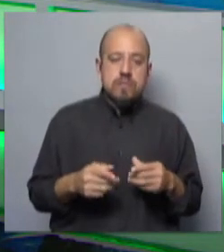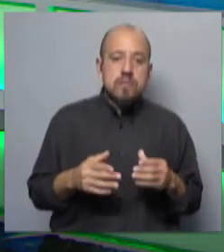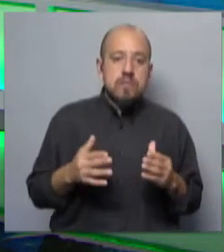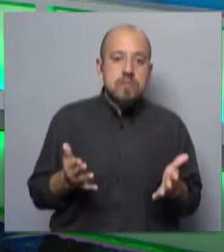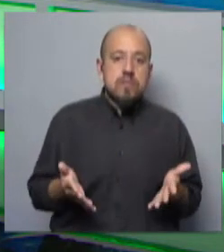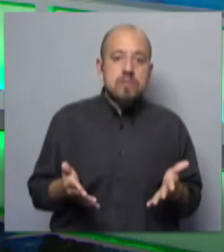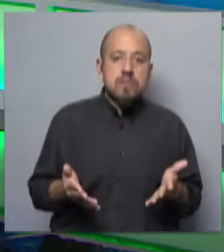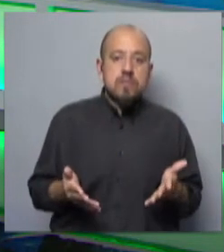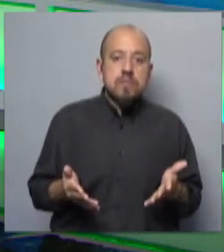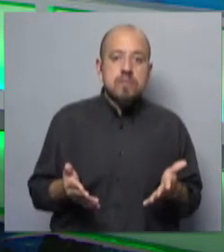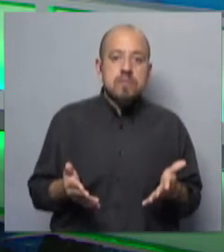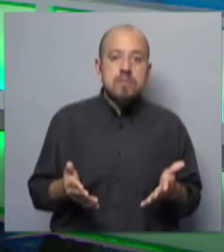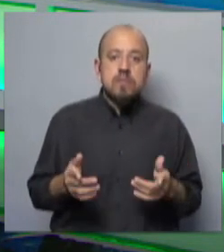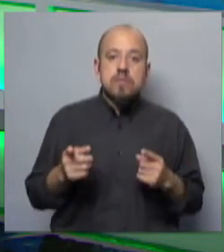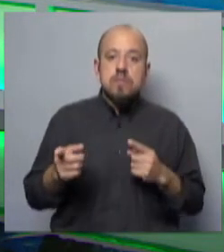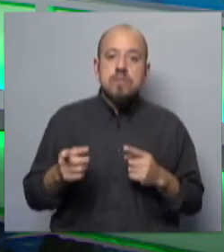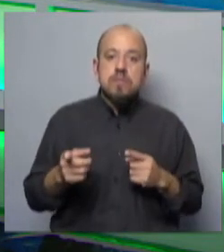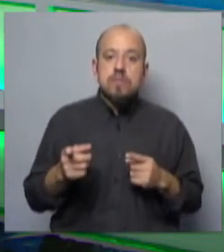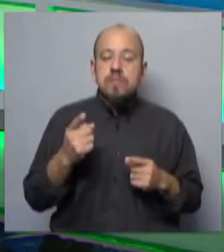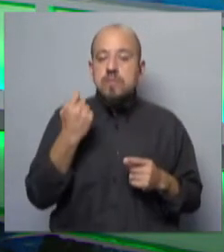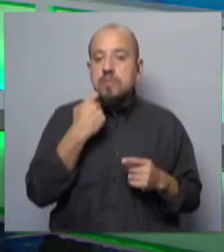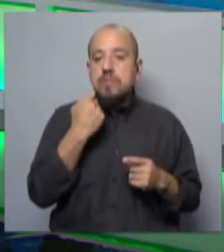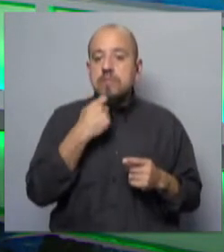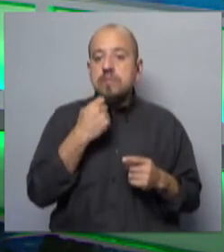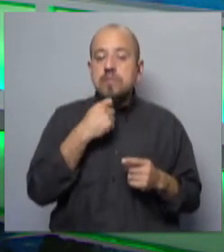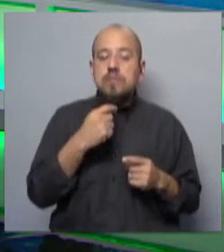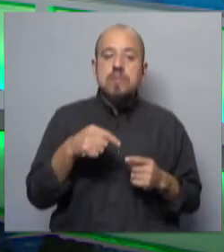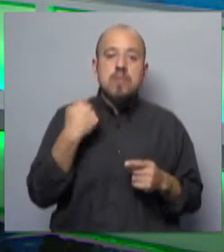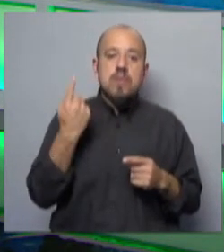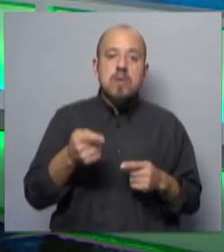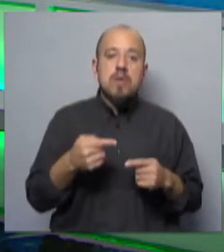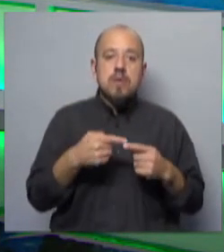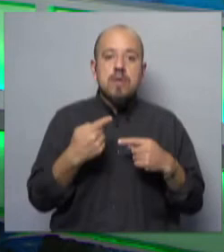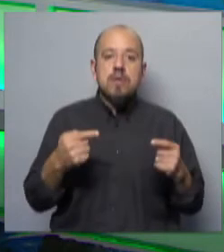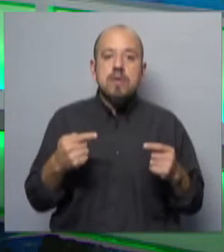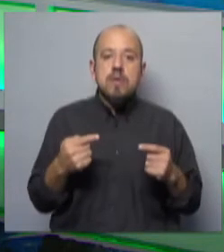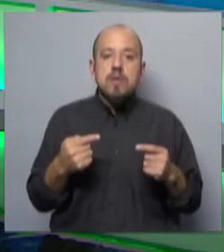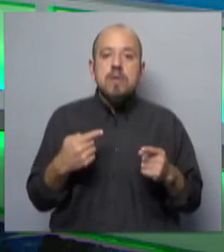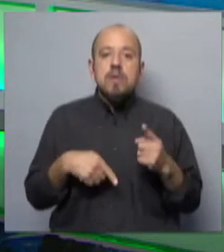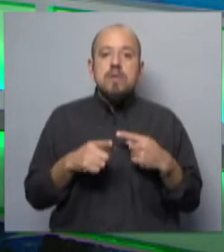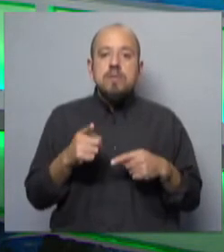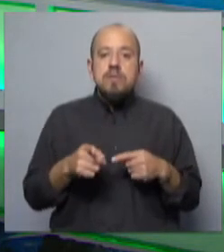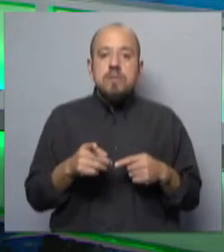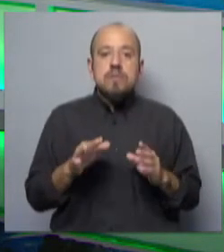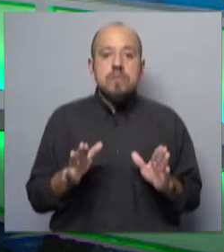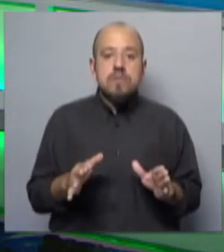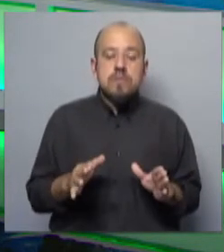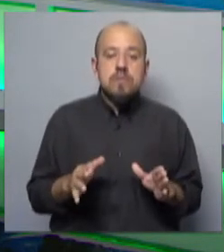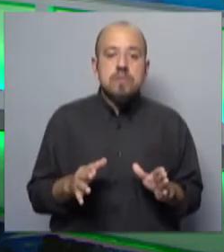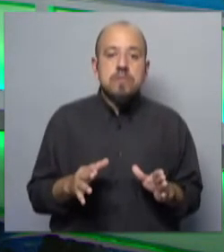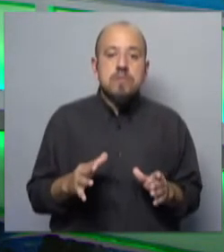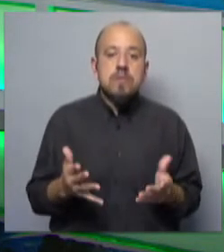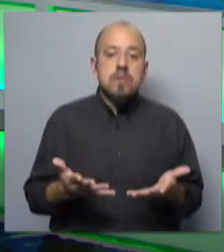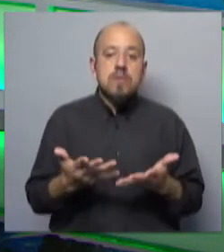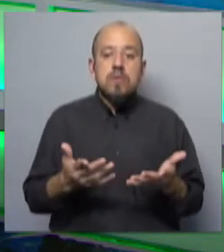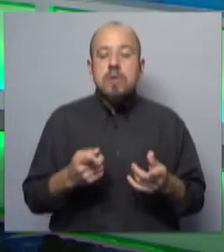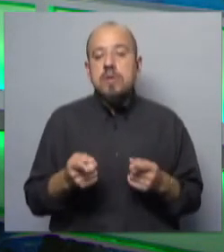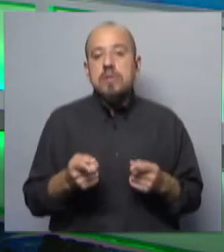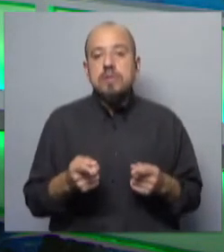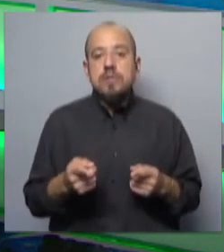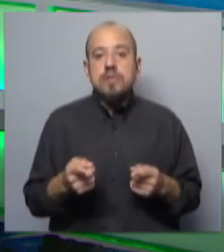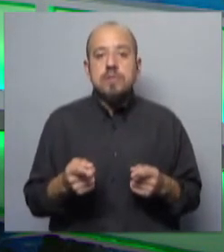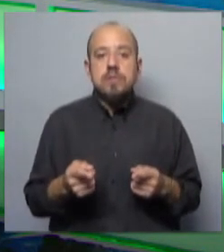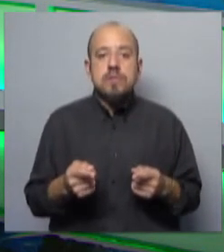criticada esa batería a falta de otras que se consideren. Si es en cuentagotas puede pasar lo que sucede ahora, es decir,